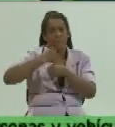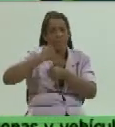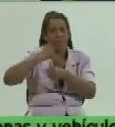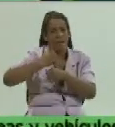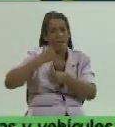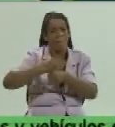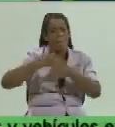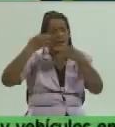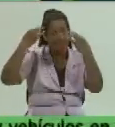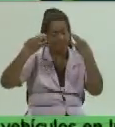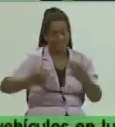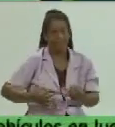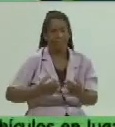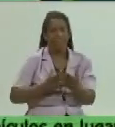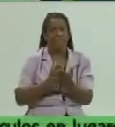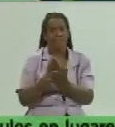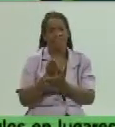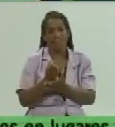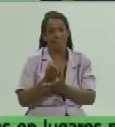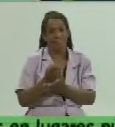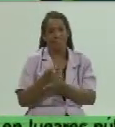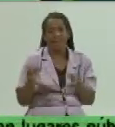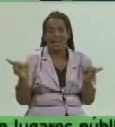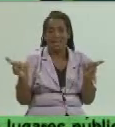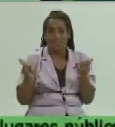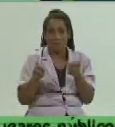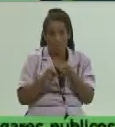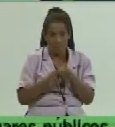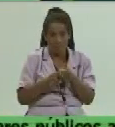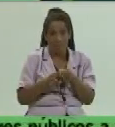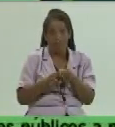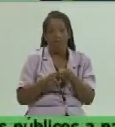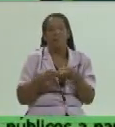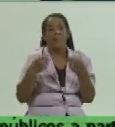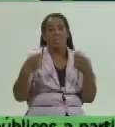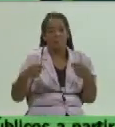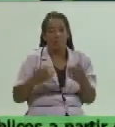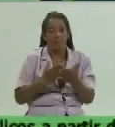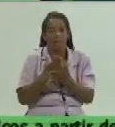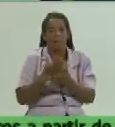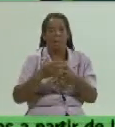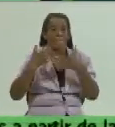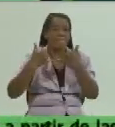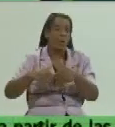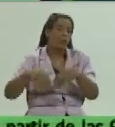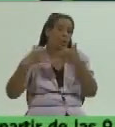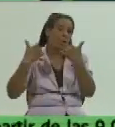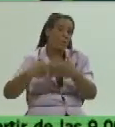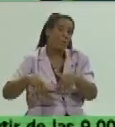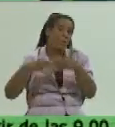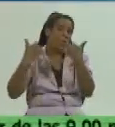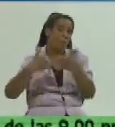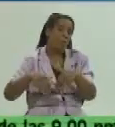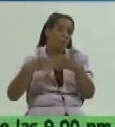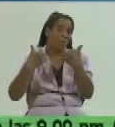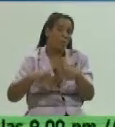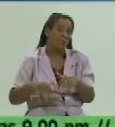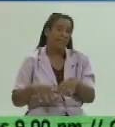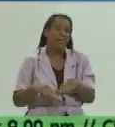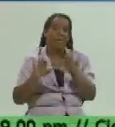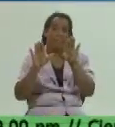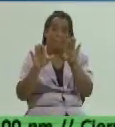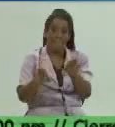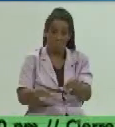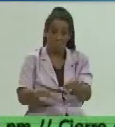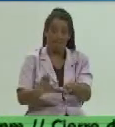sostener esto pero solo resumirlo en que tenemos que seguir produciendo y producir más le propongo irnos a una pausa y